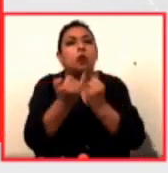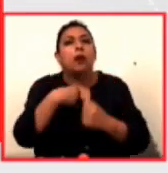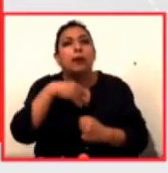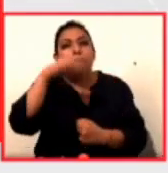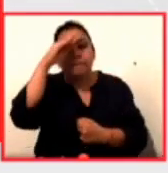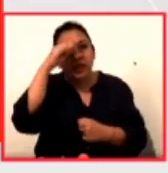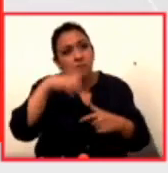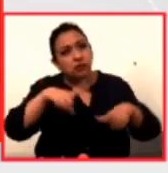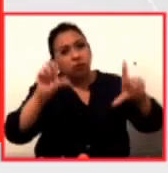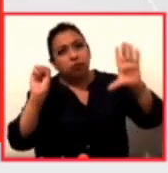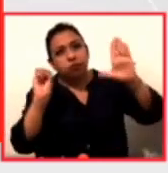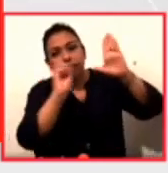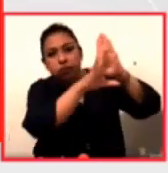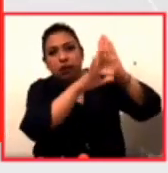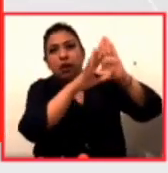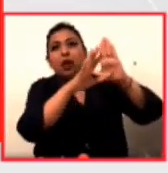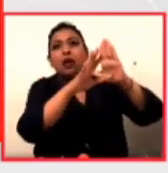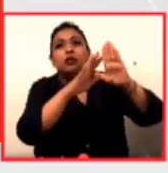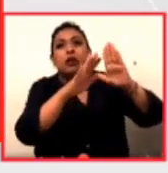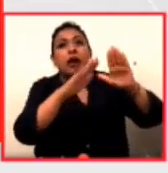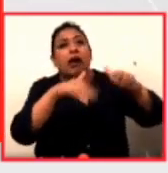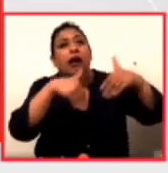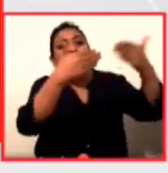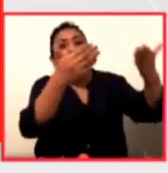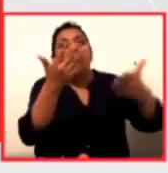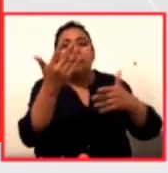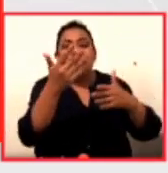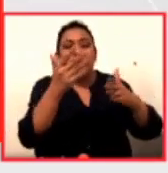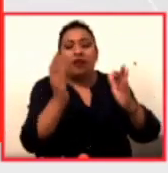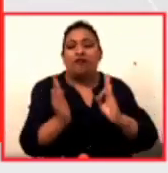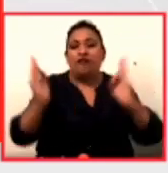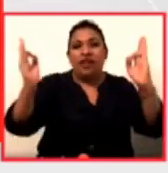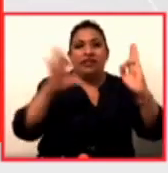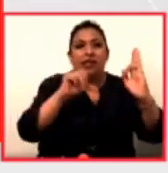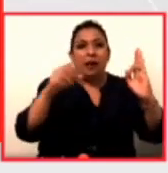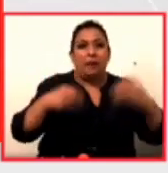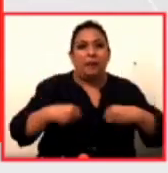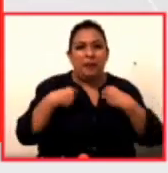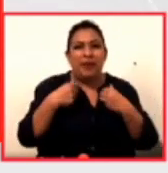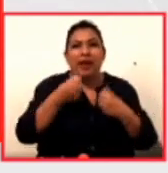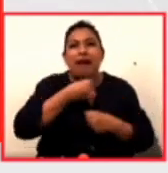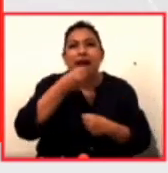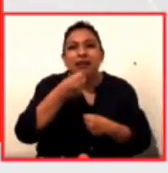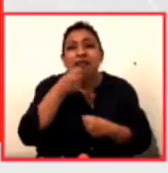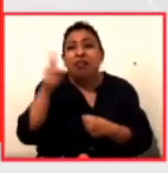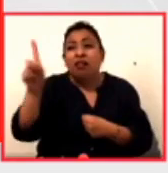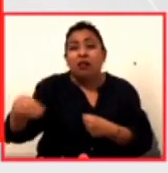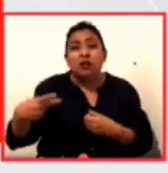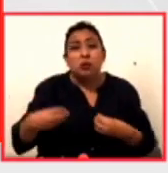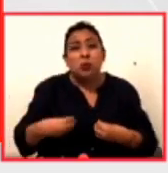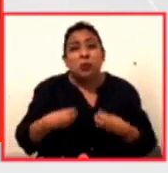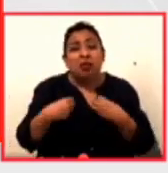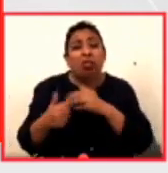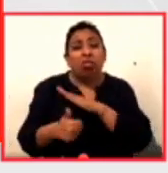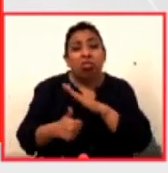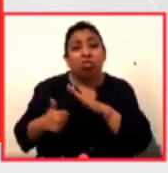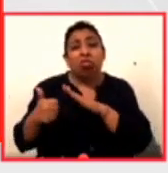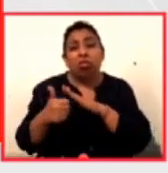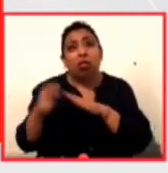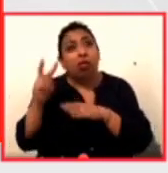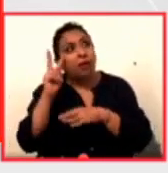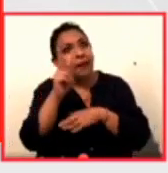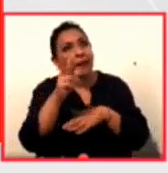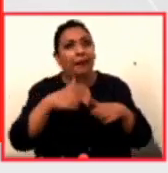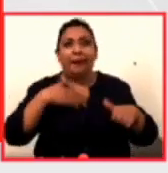proyectar películas frente a residencias de ancianos para darles una alegría frente a la monótona vida cotidiana. Al mal tiempo,